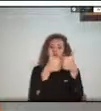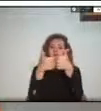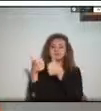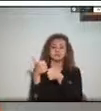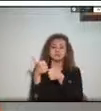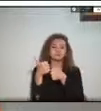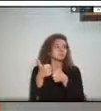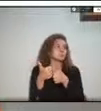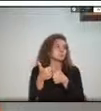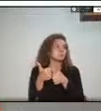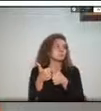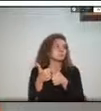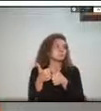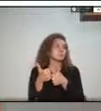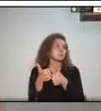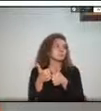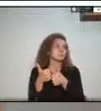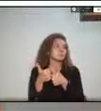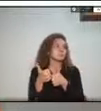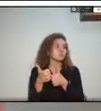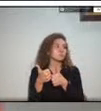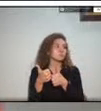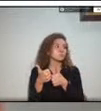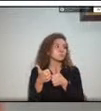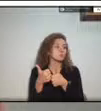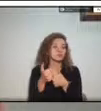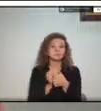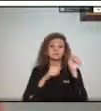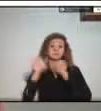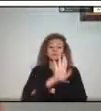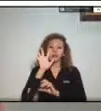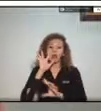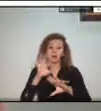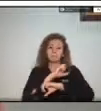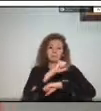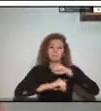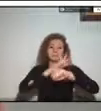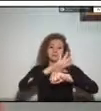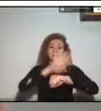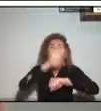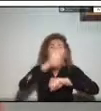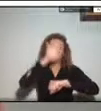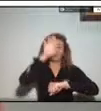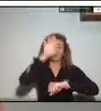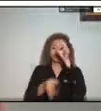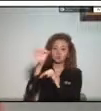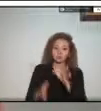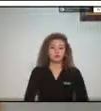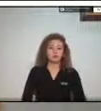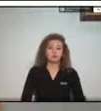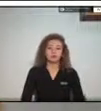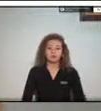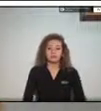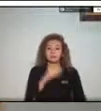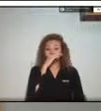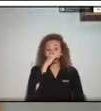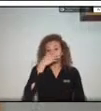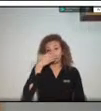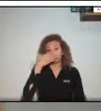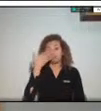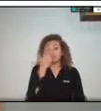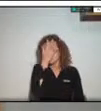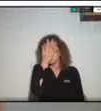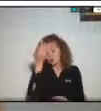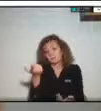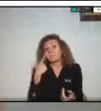del departamento ecológico en el departamento pero siempre privando pues la vida de las personas